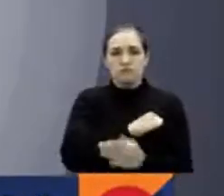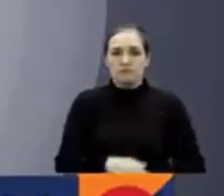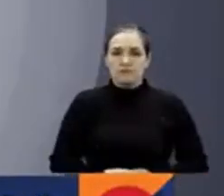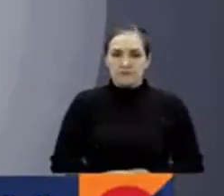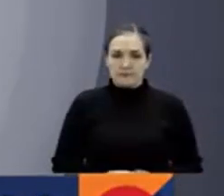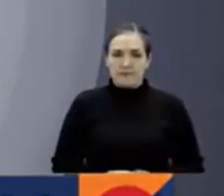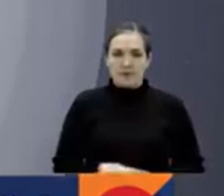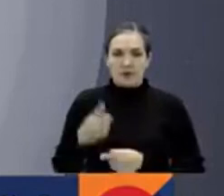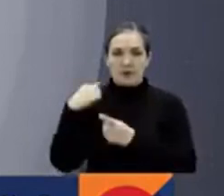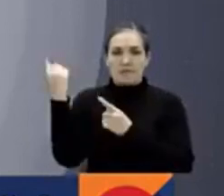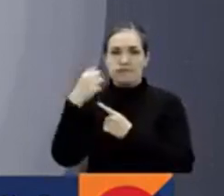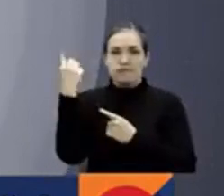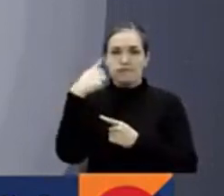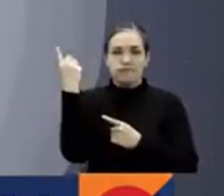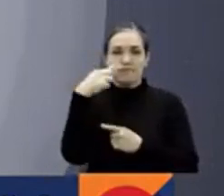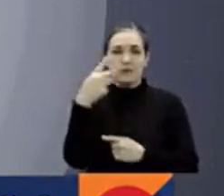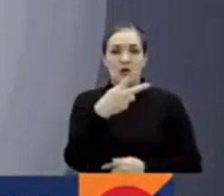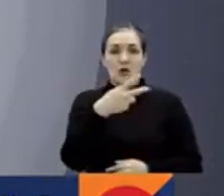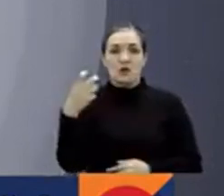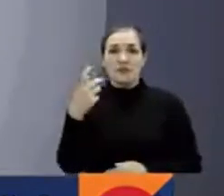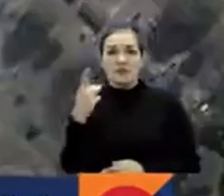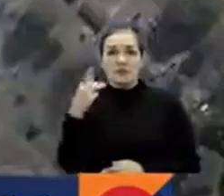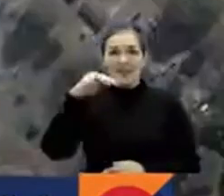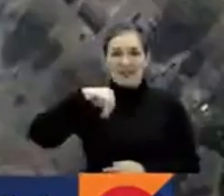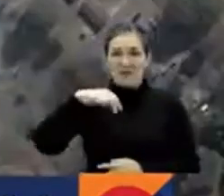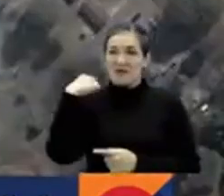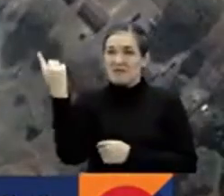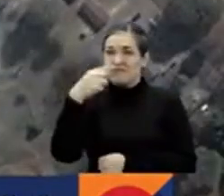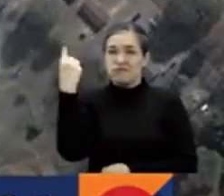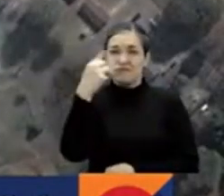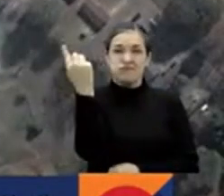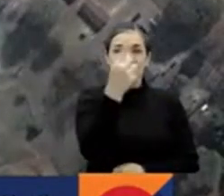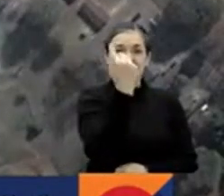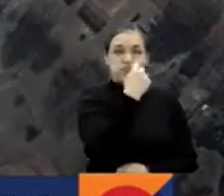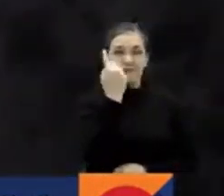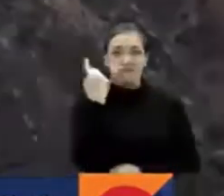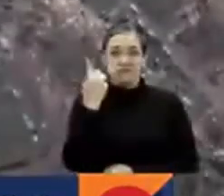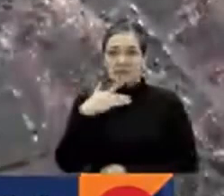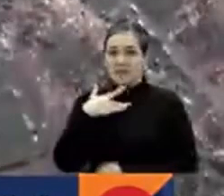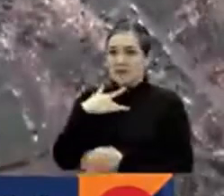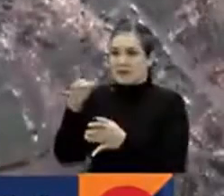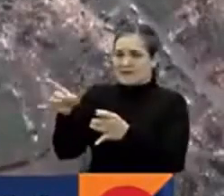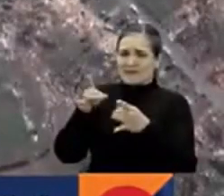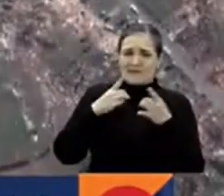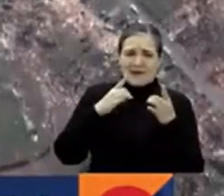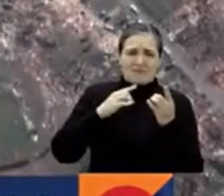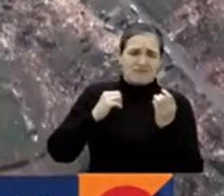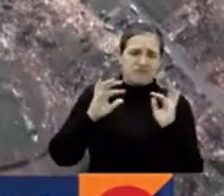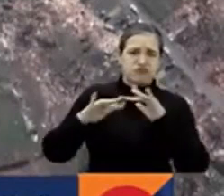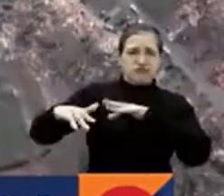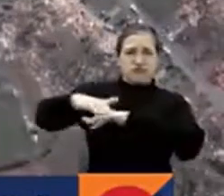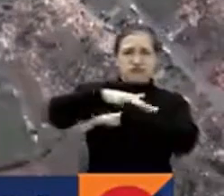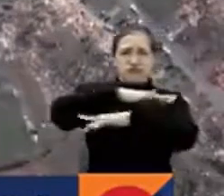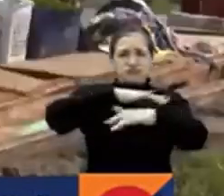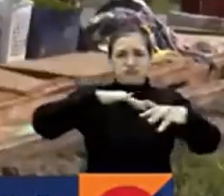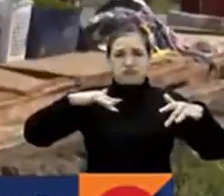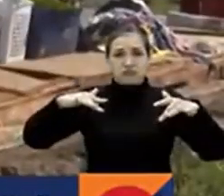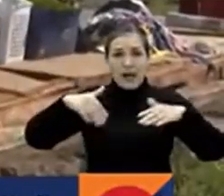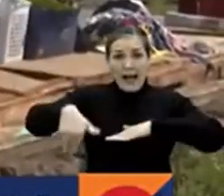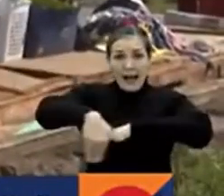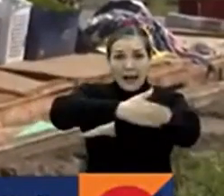Lo que logran vientos de casi 200 kilómetros por hora se percibe en cada esquina y cada calle que ya no es.